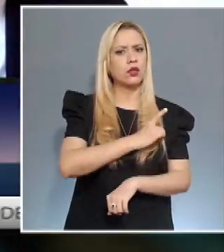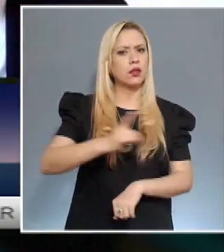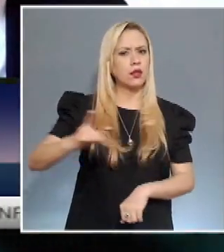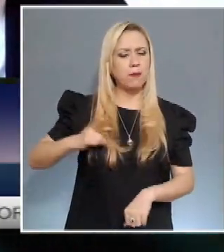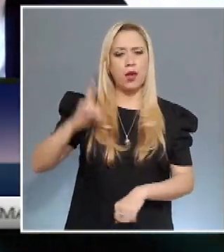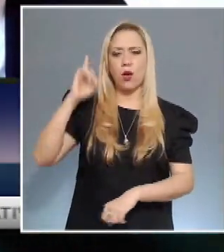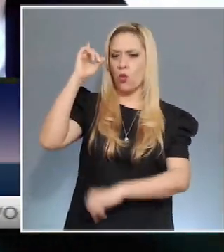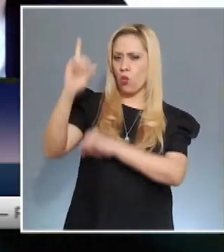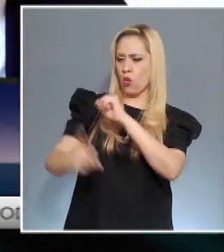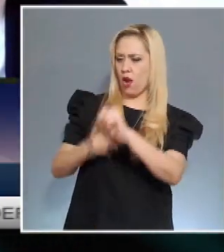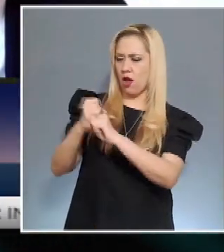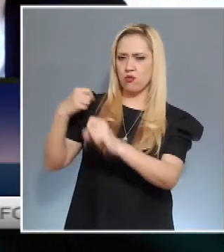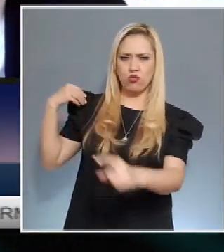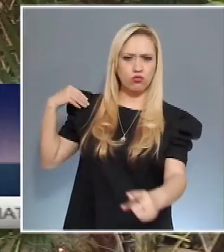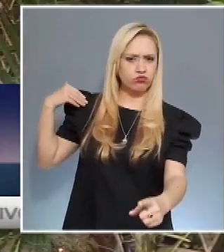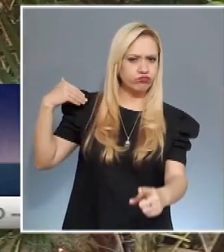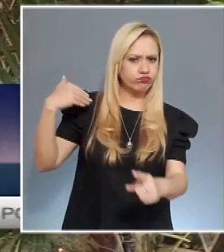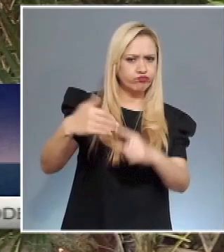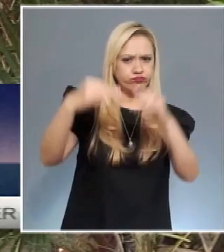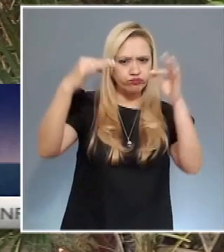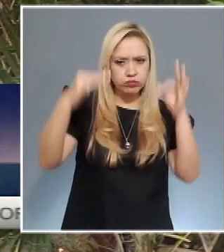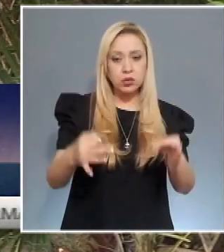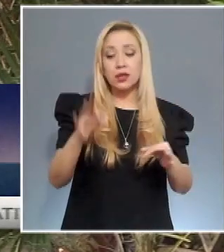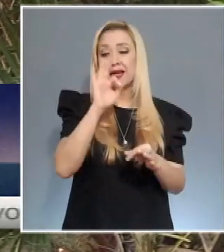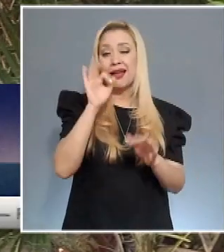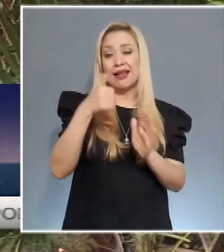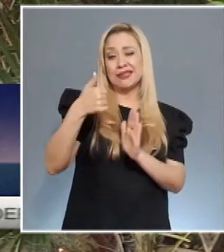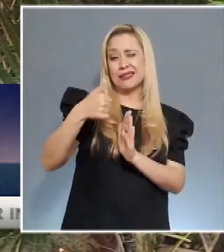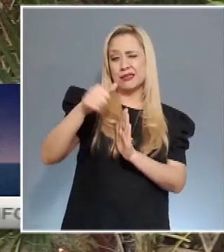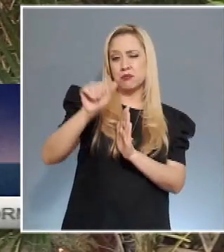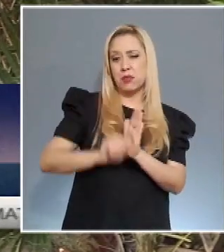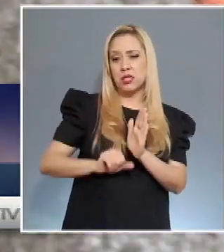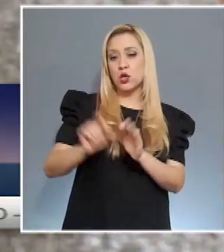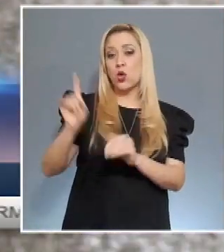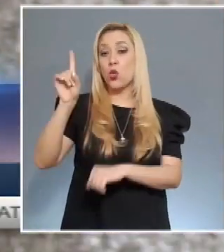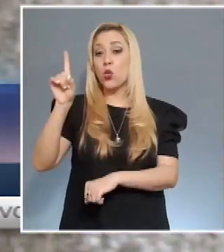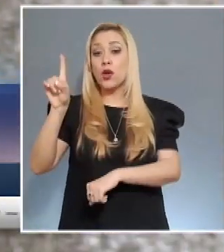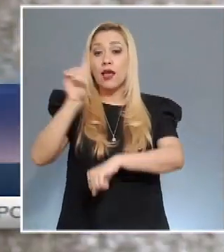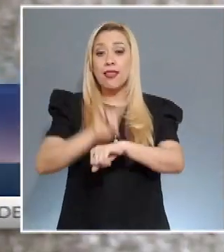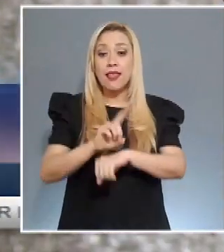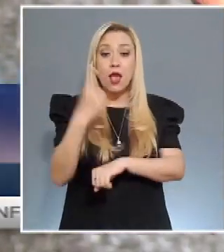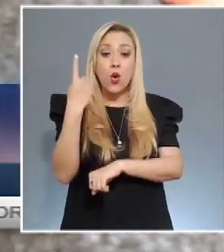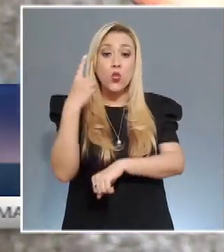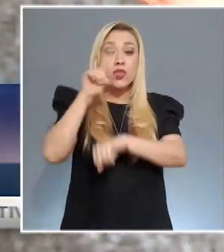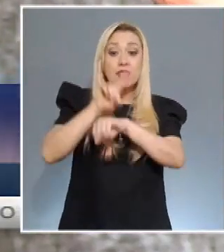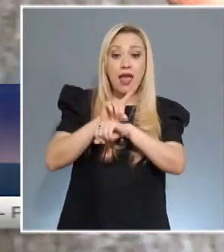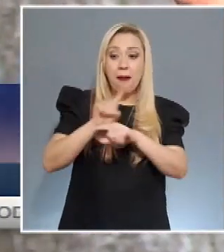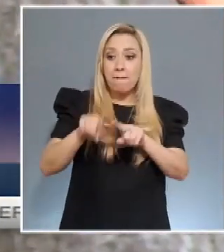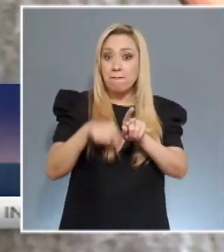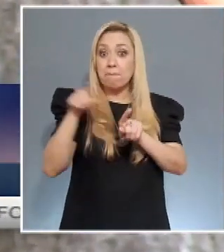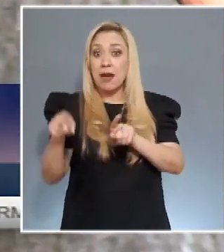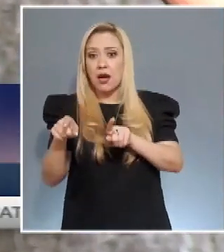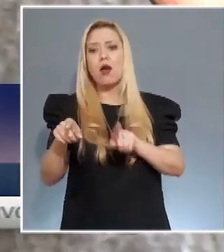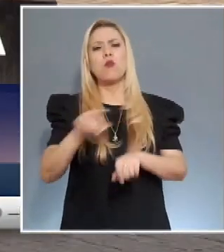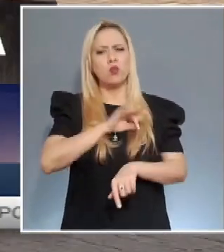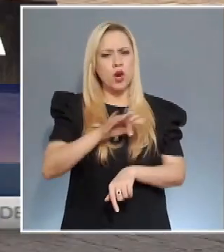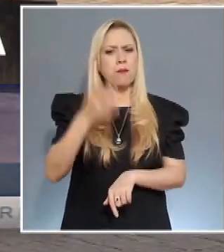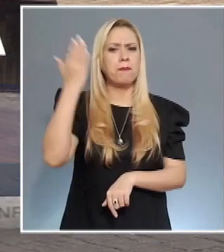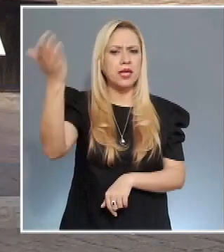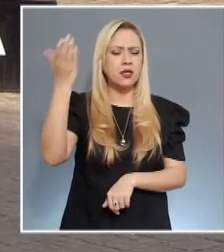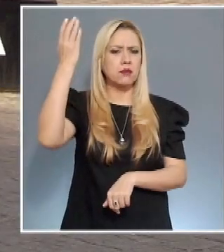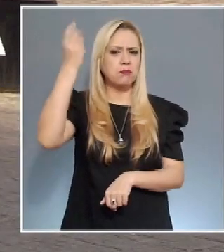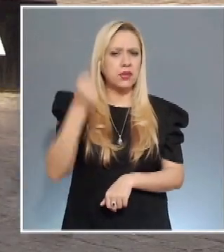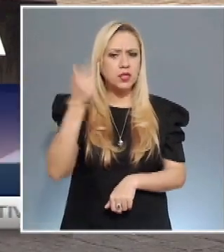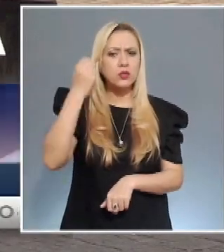fracción mayor a seis meses en casos de solicitud de pensión por invalidez, esto dispuesto en la ley que